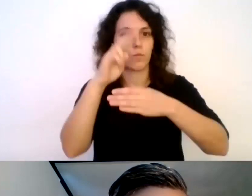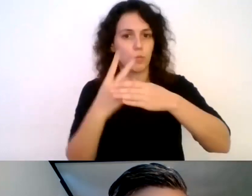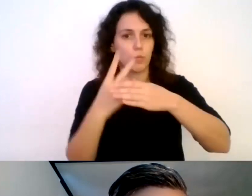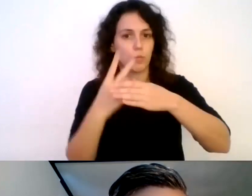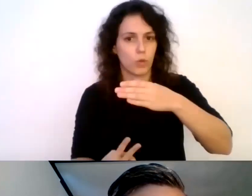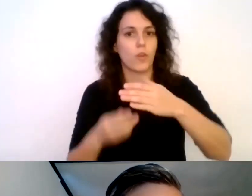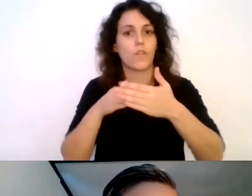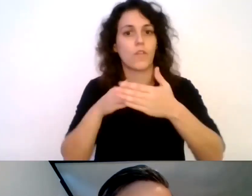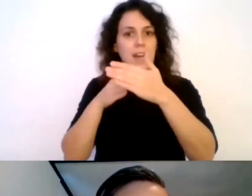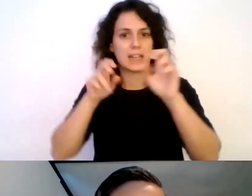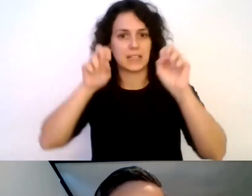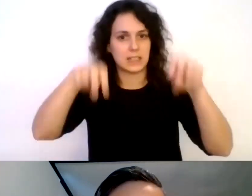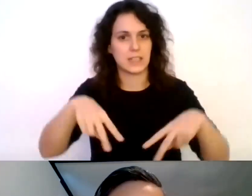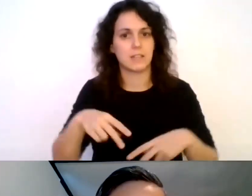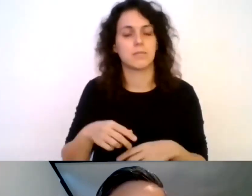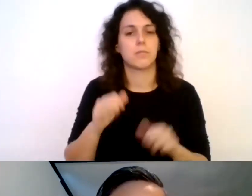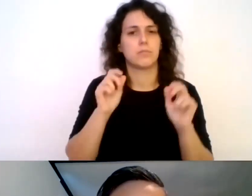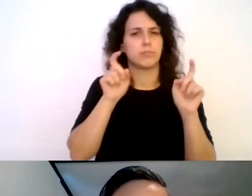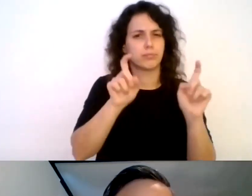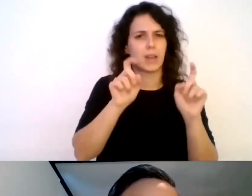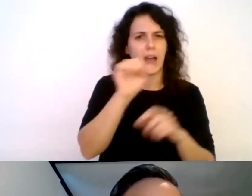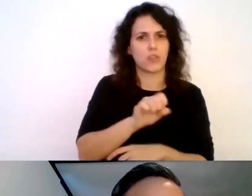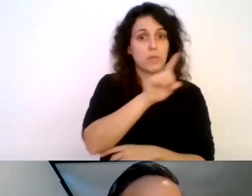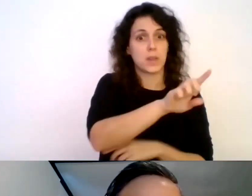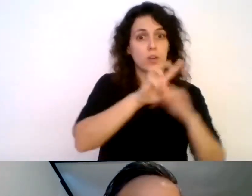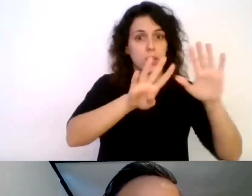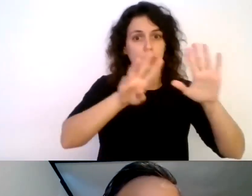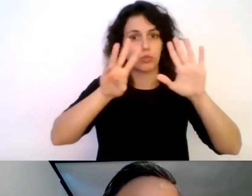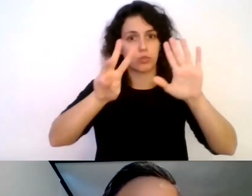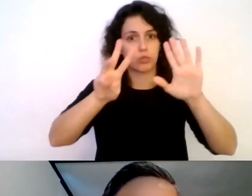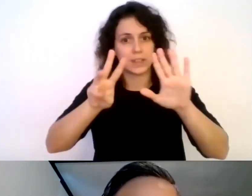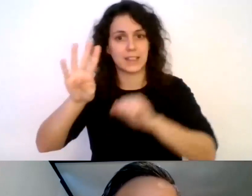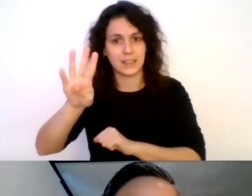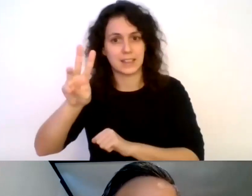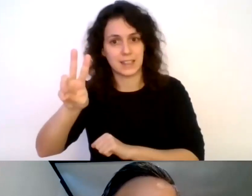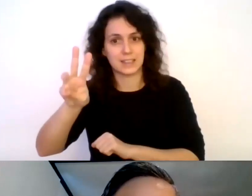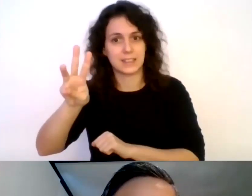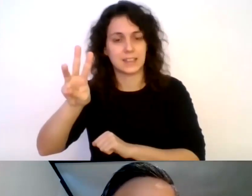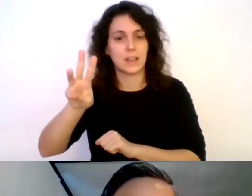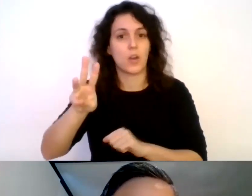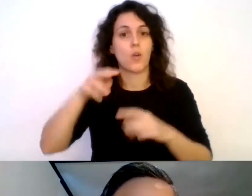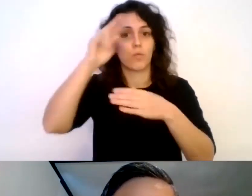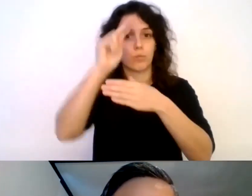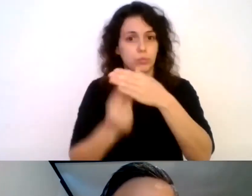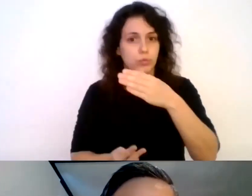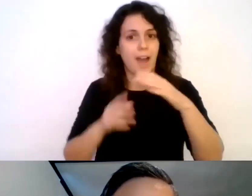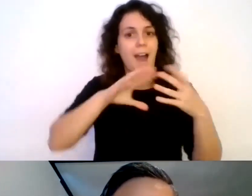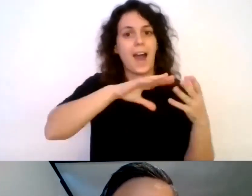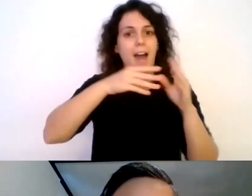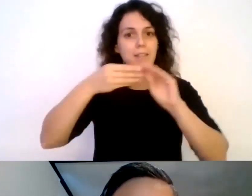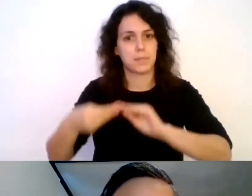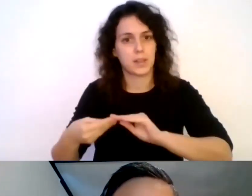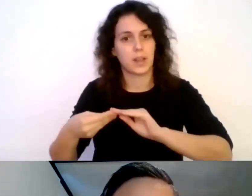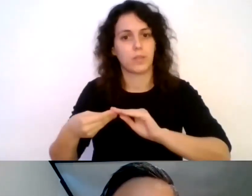de buceo del año 1993, instructor trainer de buceo adaptado internacional en la Association Handicap